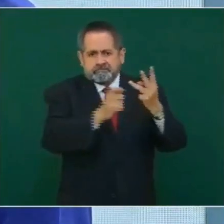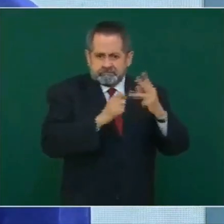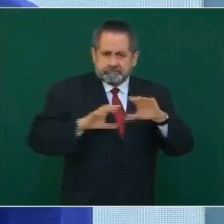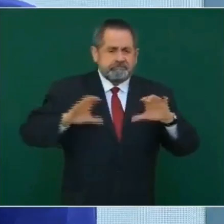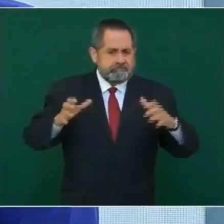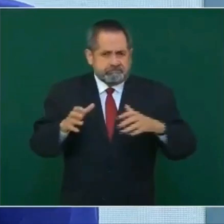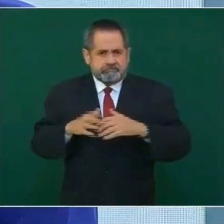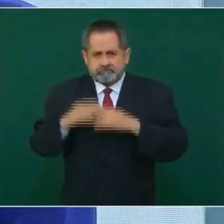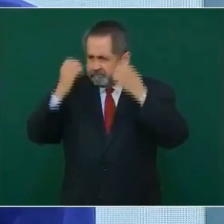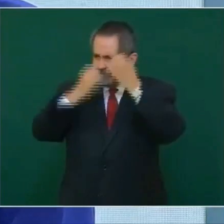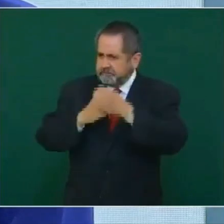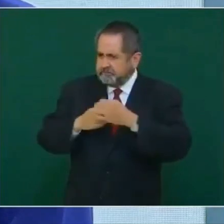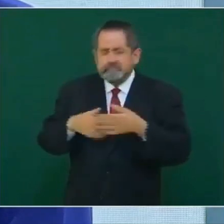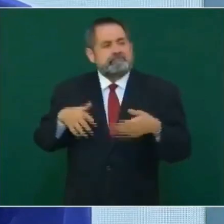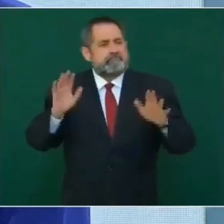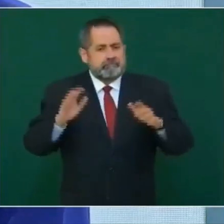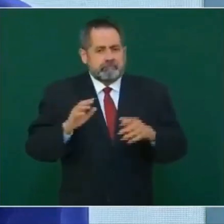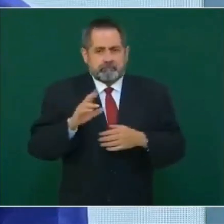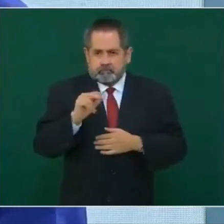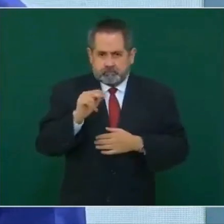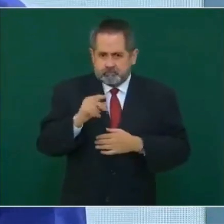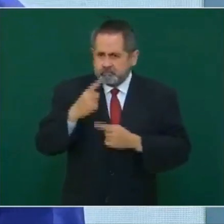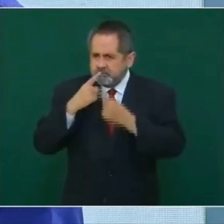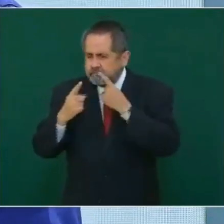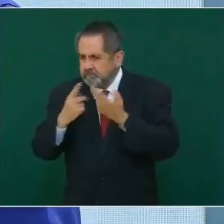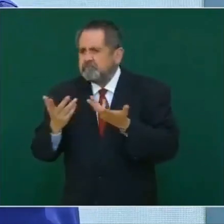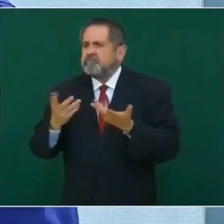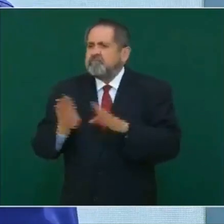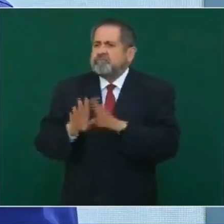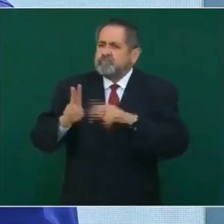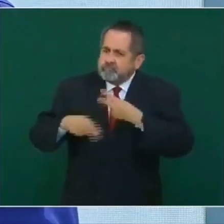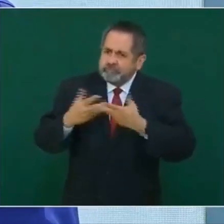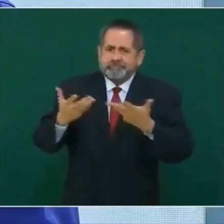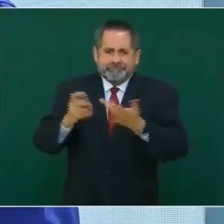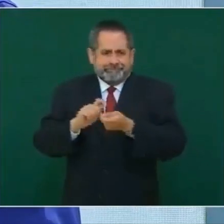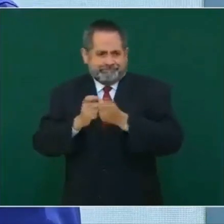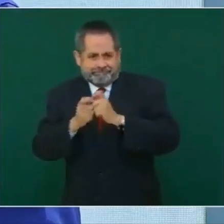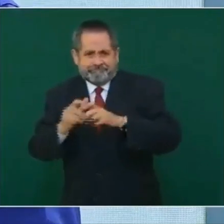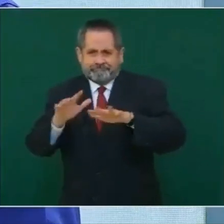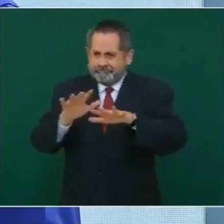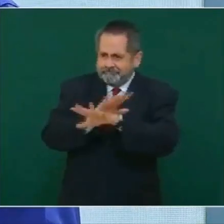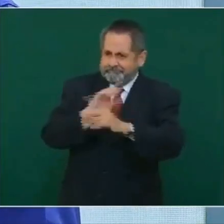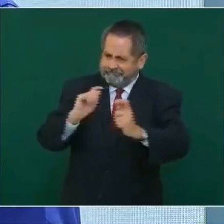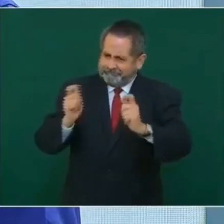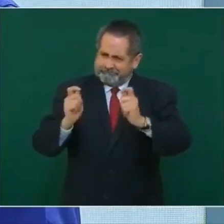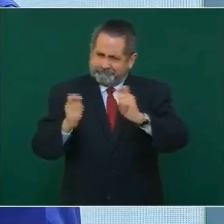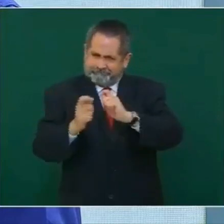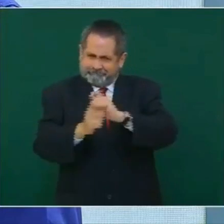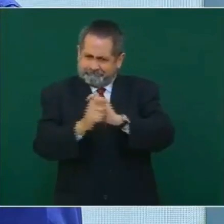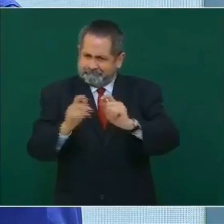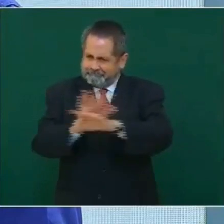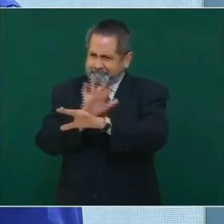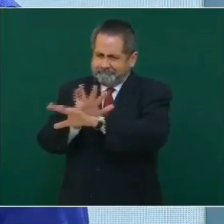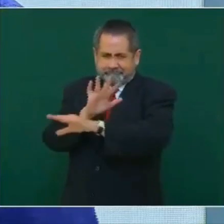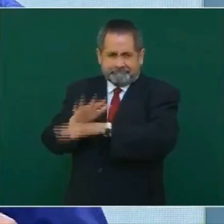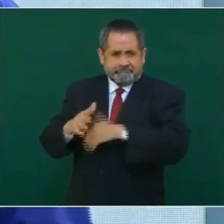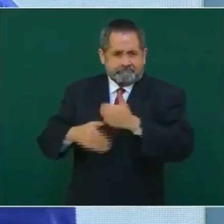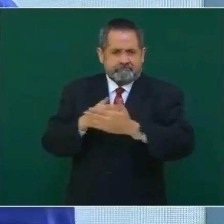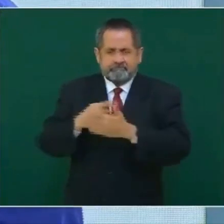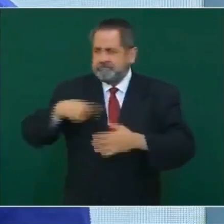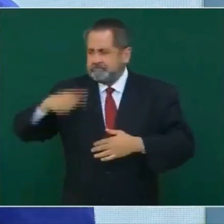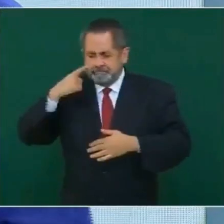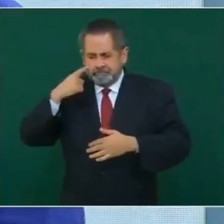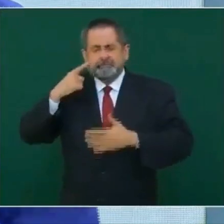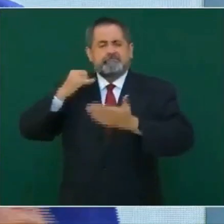o el análisis de la realidad, es la transformación de la realidad, tomar